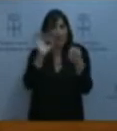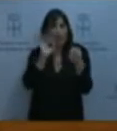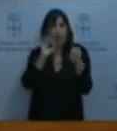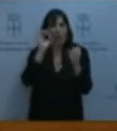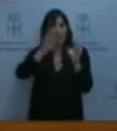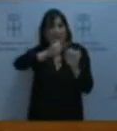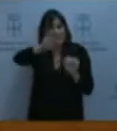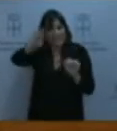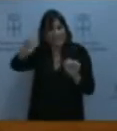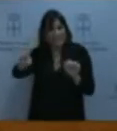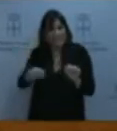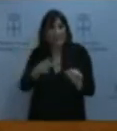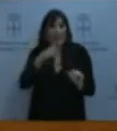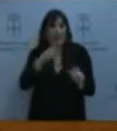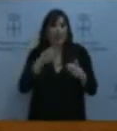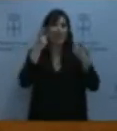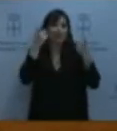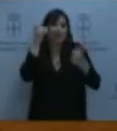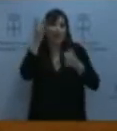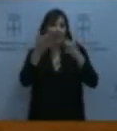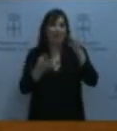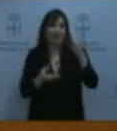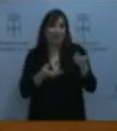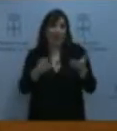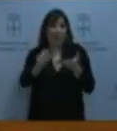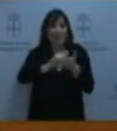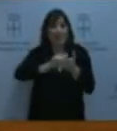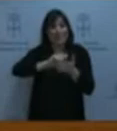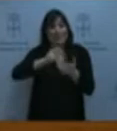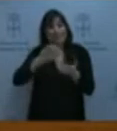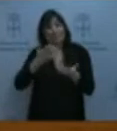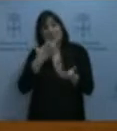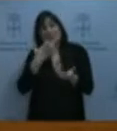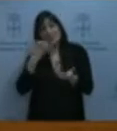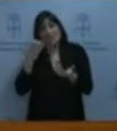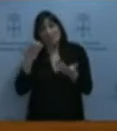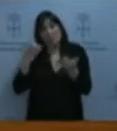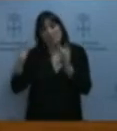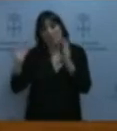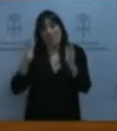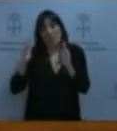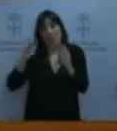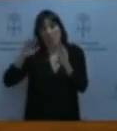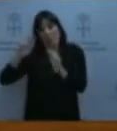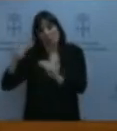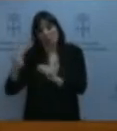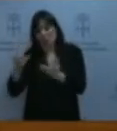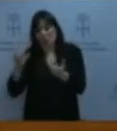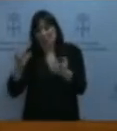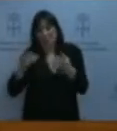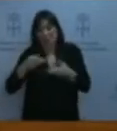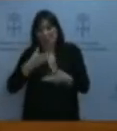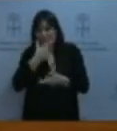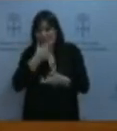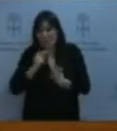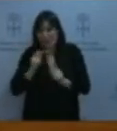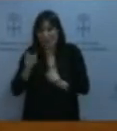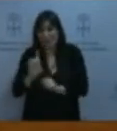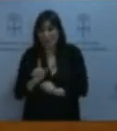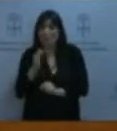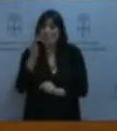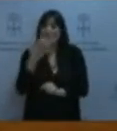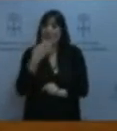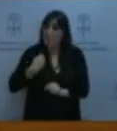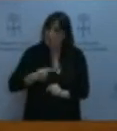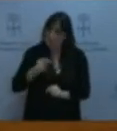concentración de actividad. Además, y volviendo a poner de ejemplo el sector turístico, favorece la economía sumergida en esos